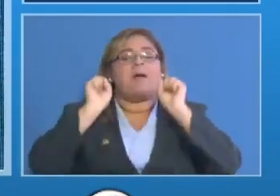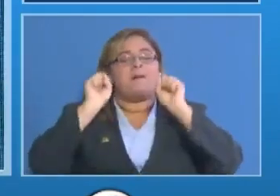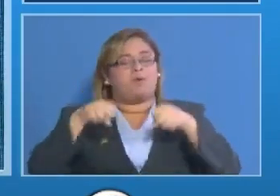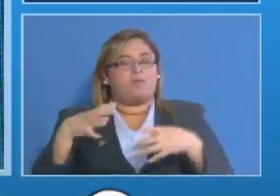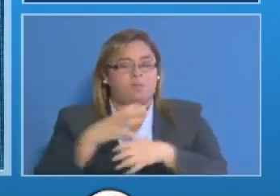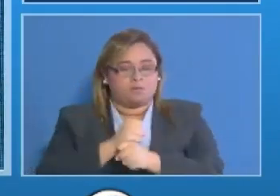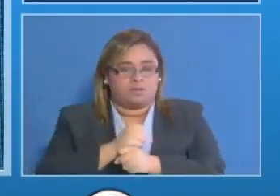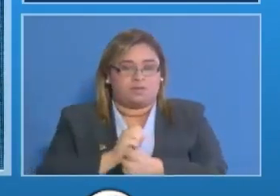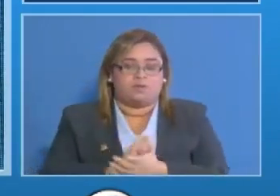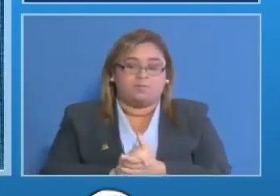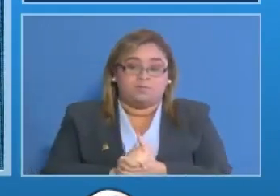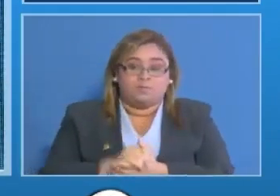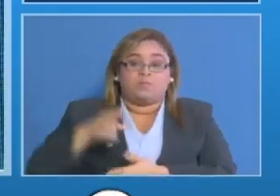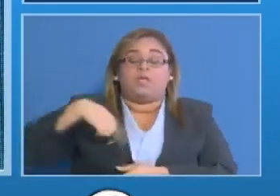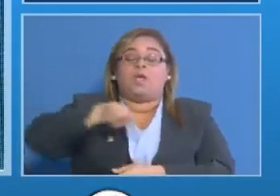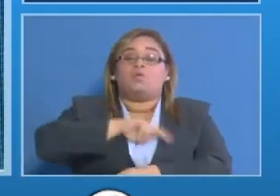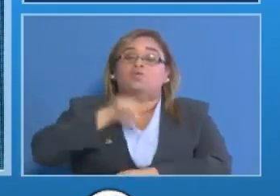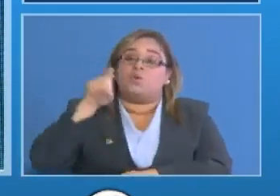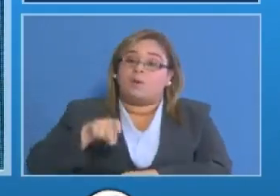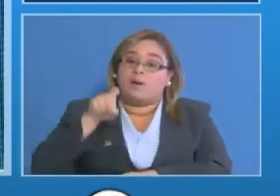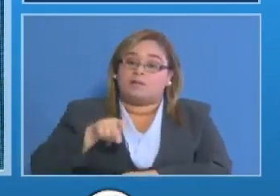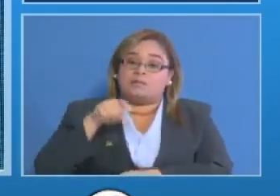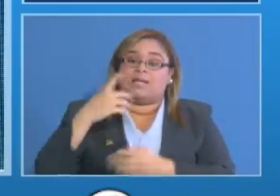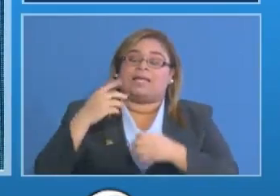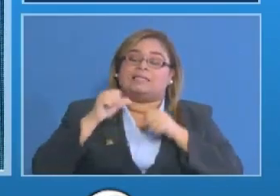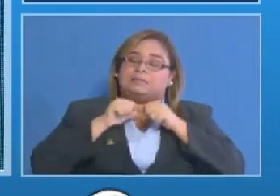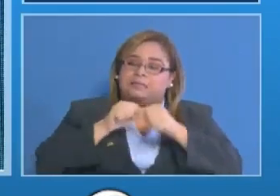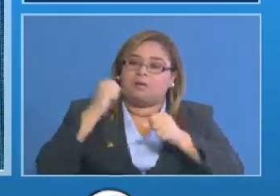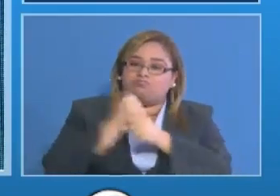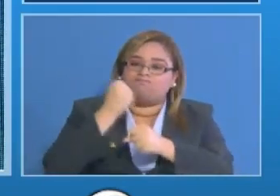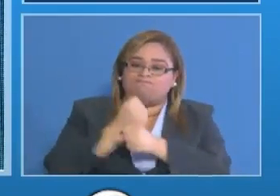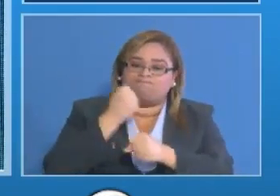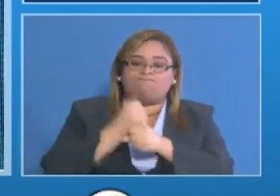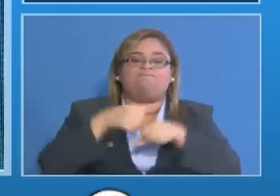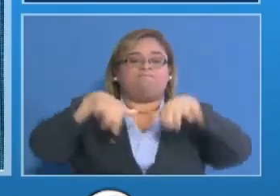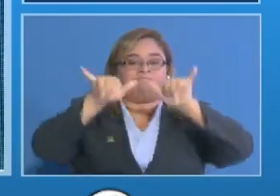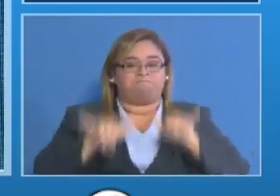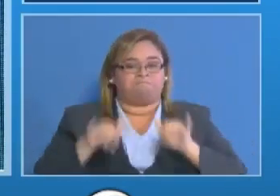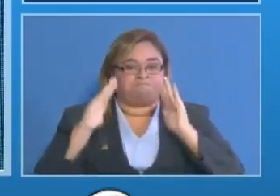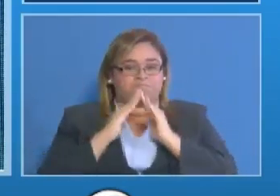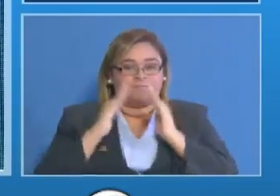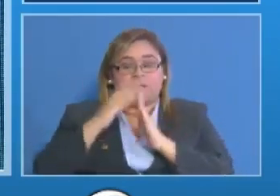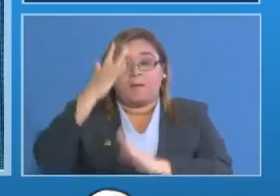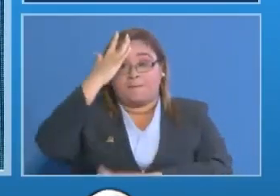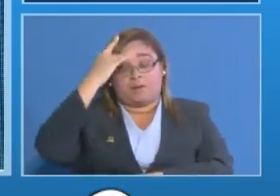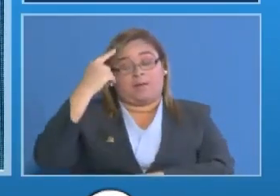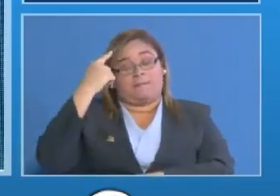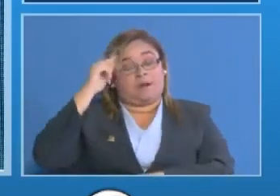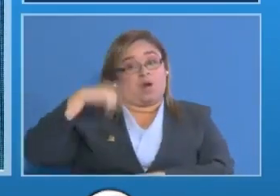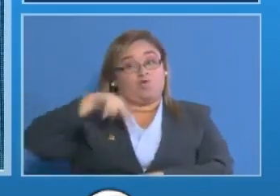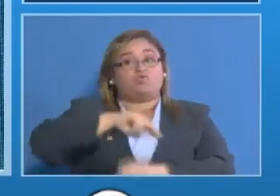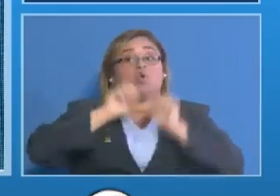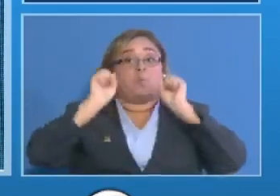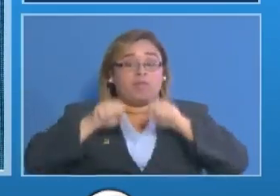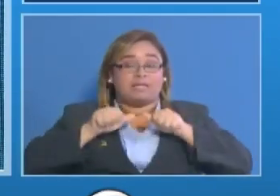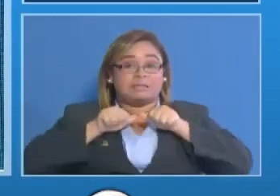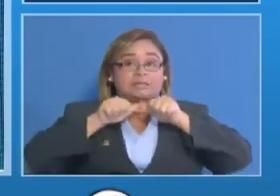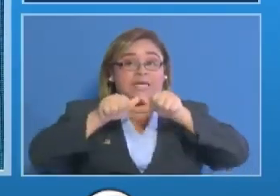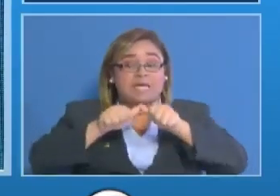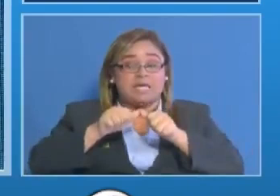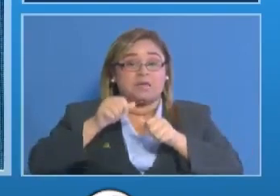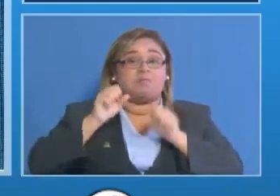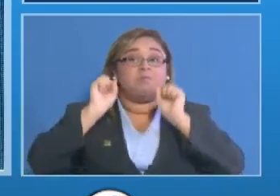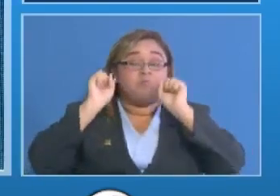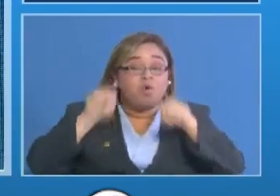que se va a requerir que esta cuota de sacrificio sea sostenida porque para poder ir hacia la normalidad